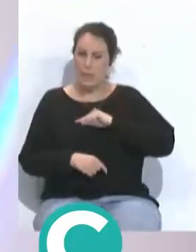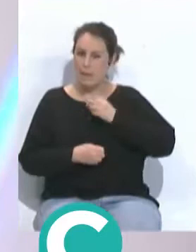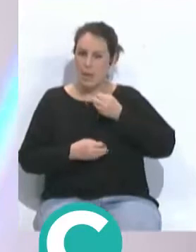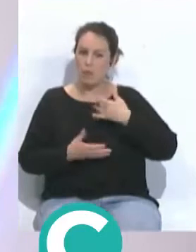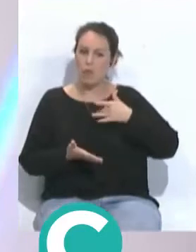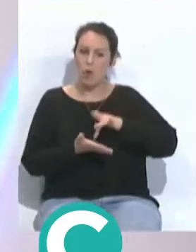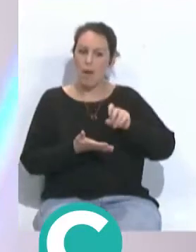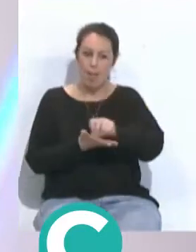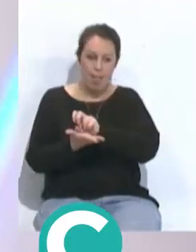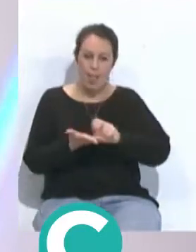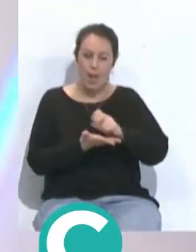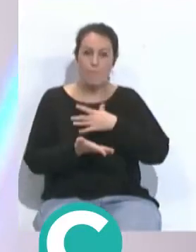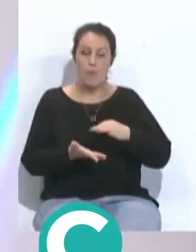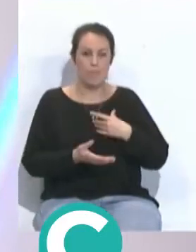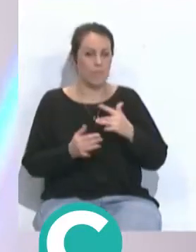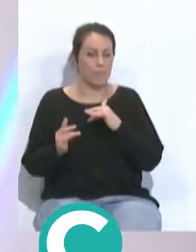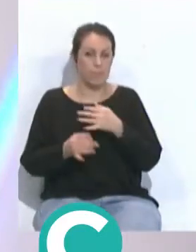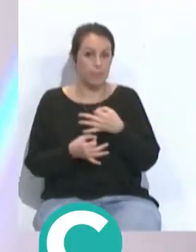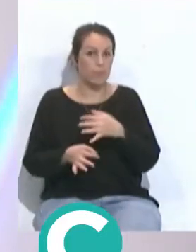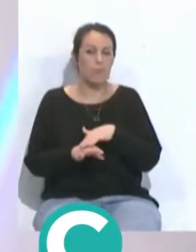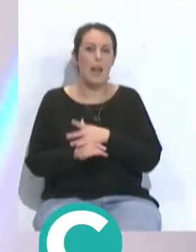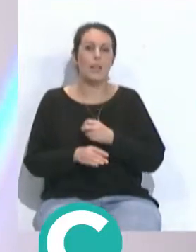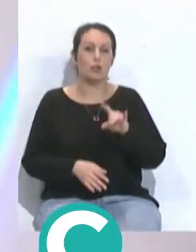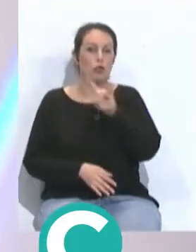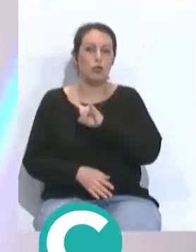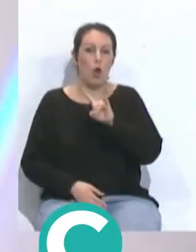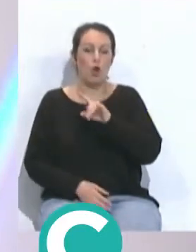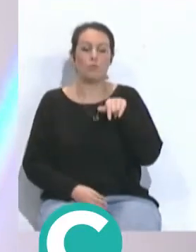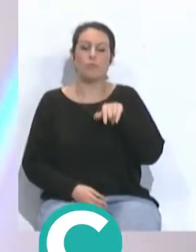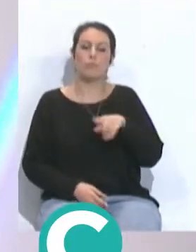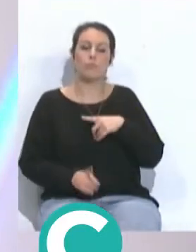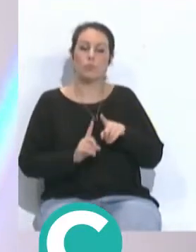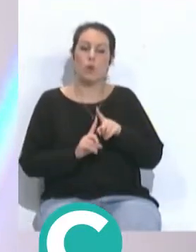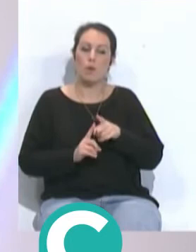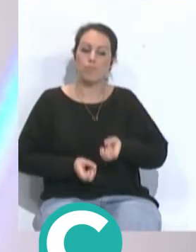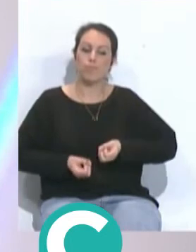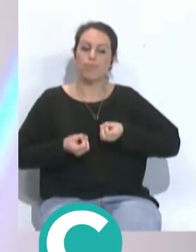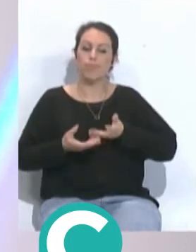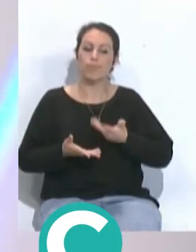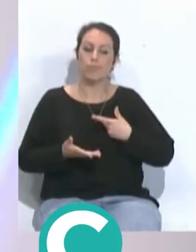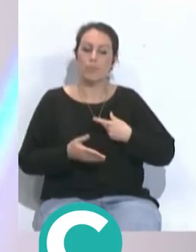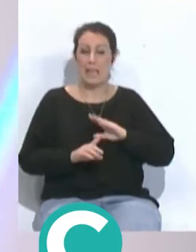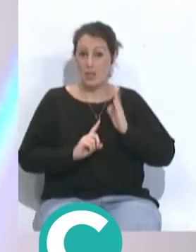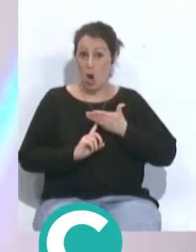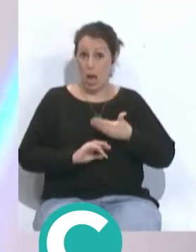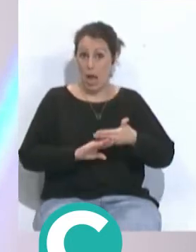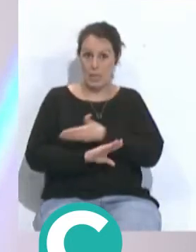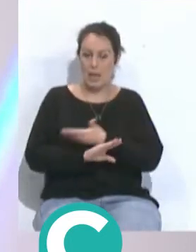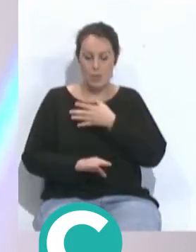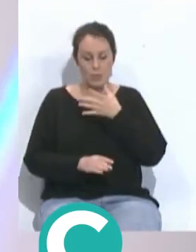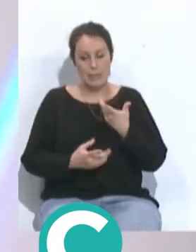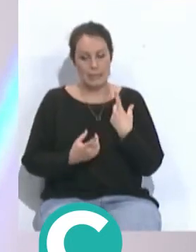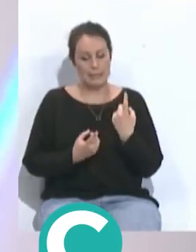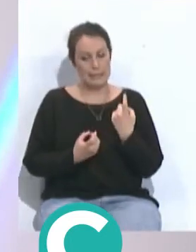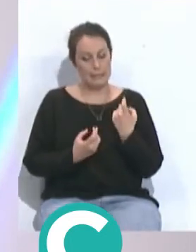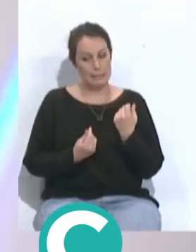espacio para recorrer y yo creo que es un partido idóneo para que para que Chocó saque saque ese rendimiento que lo vimos antes de la lesión que a día de hoy todavía no le